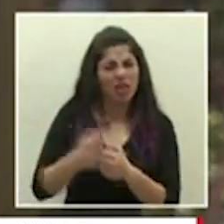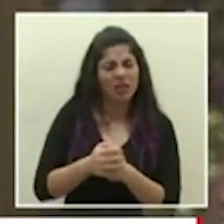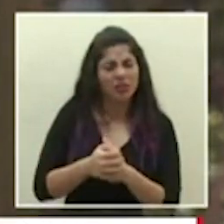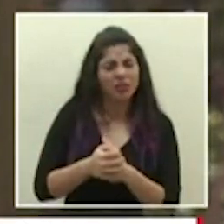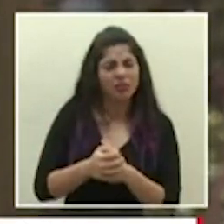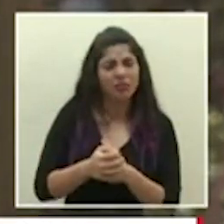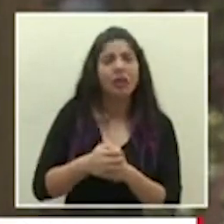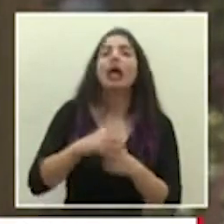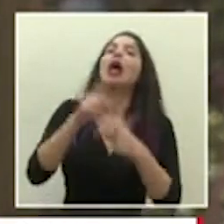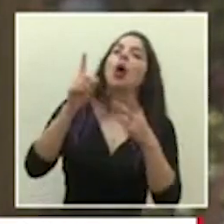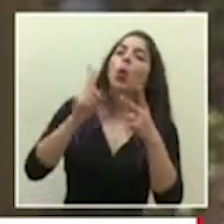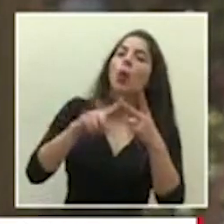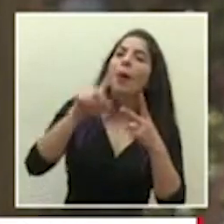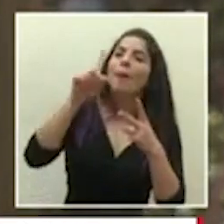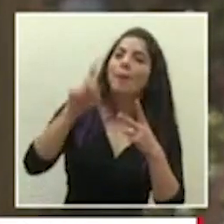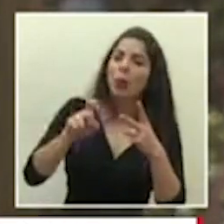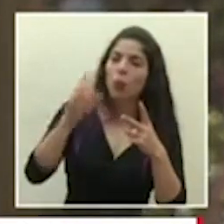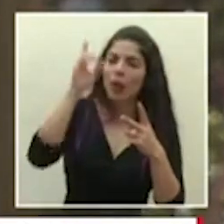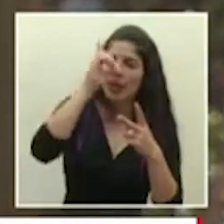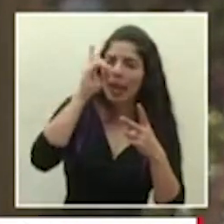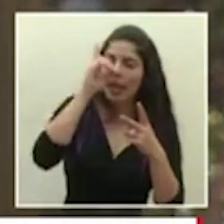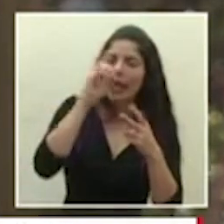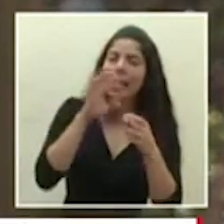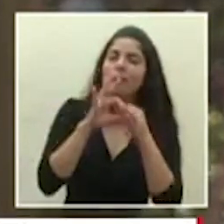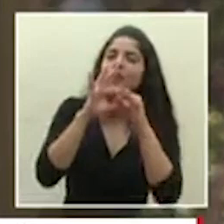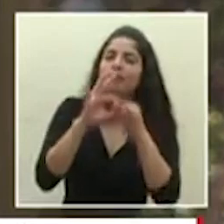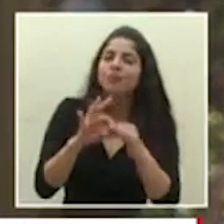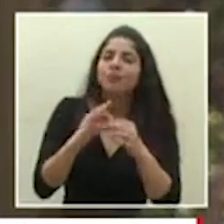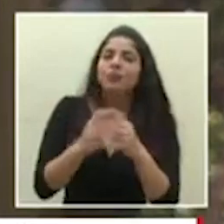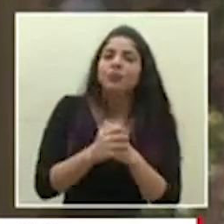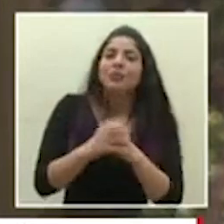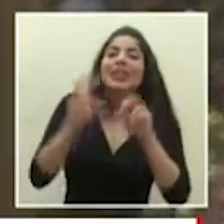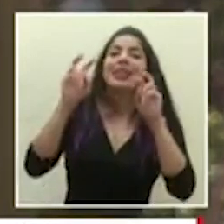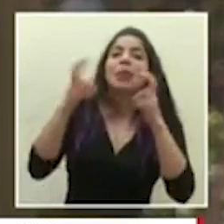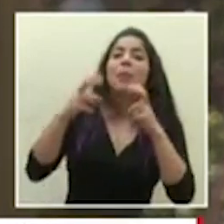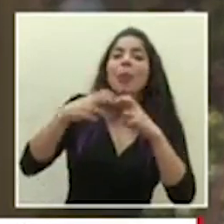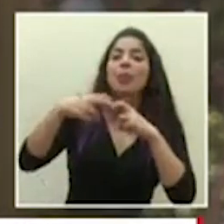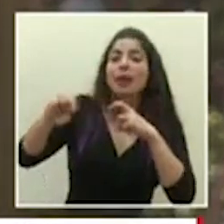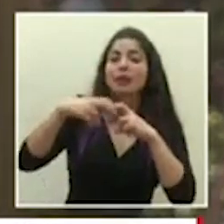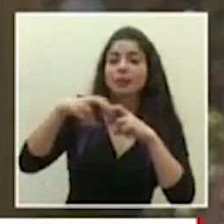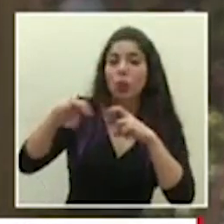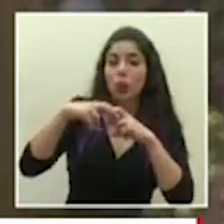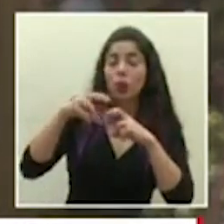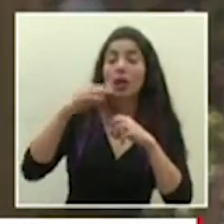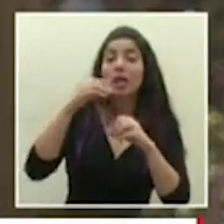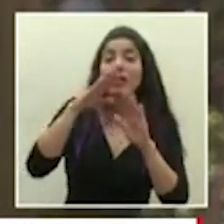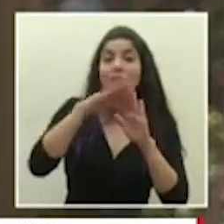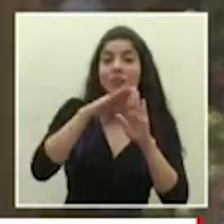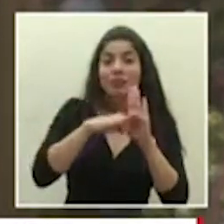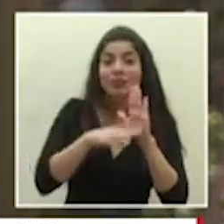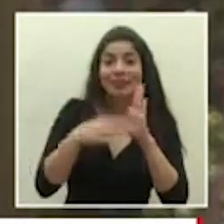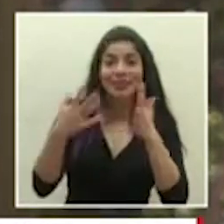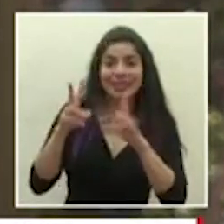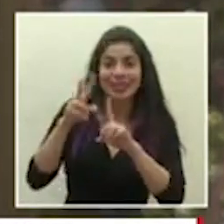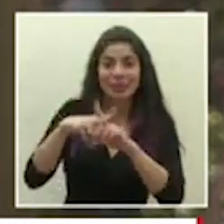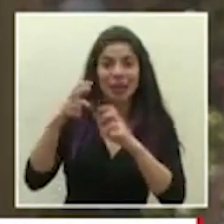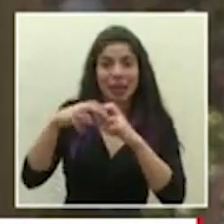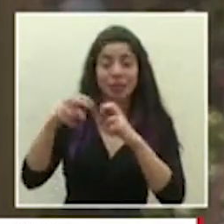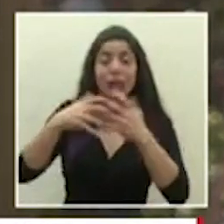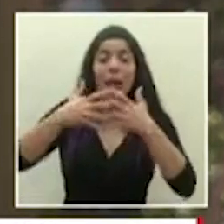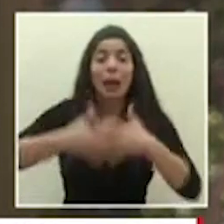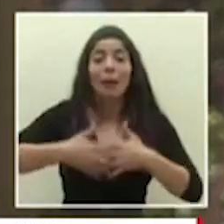La otra consulta don Daniel tiene que ver precisamente con el tema del transporte y las medidas que se han tomado los